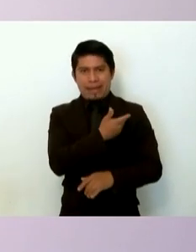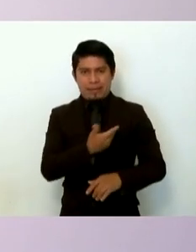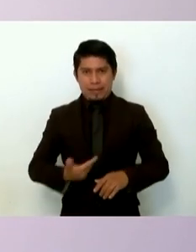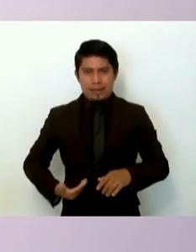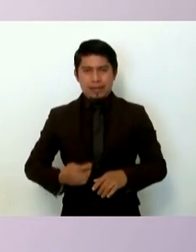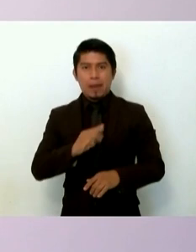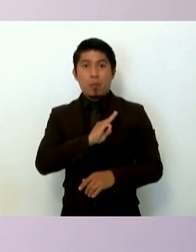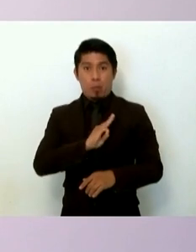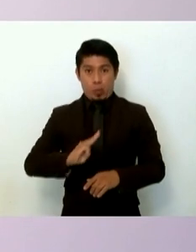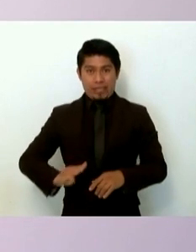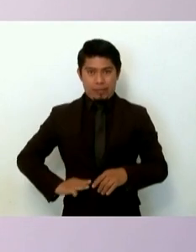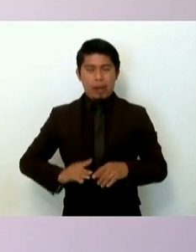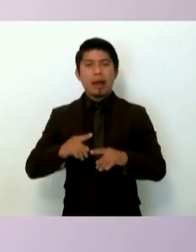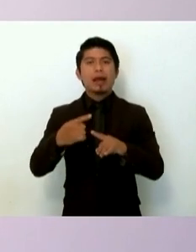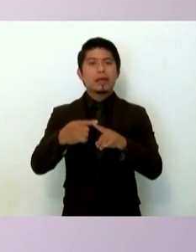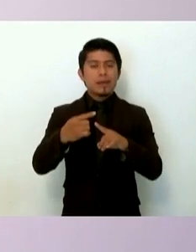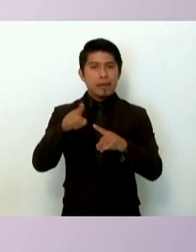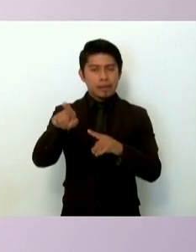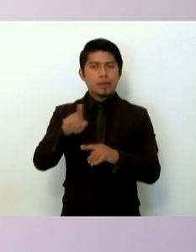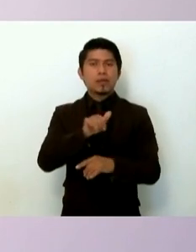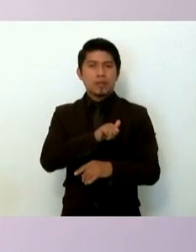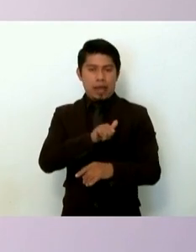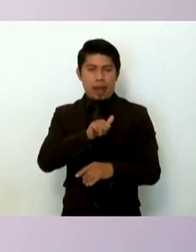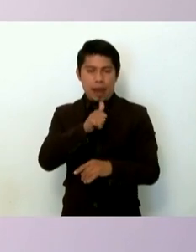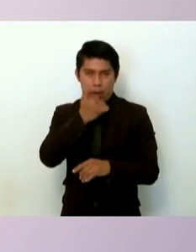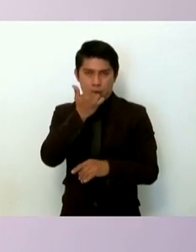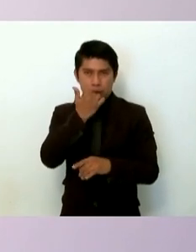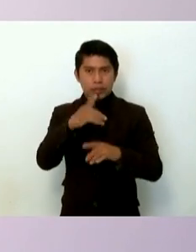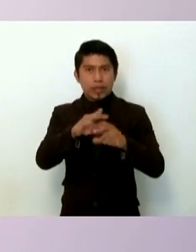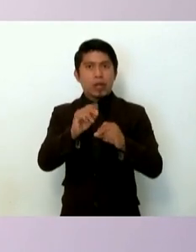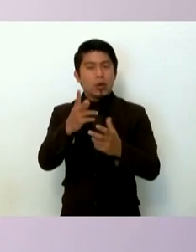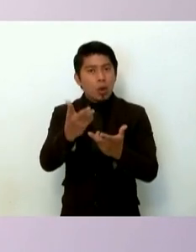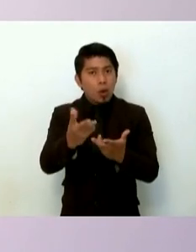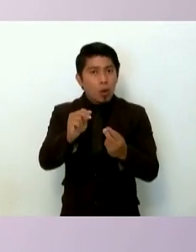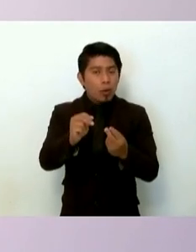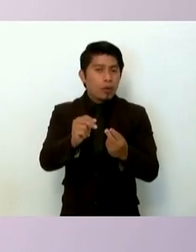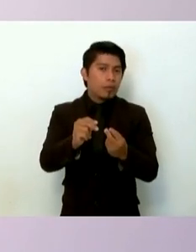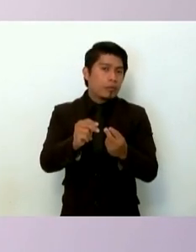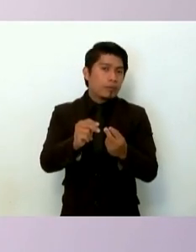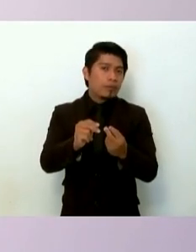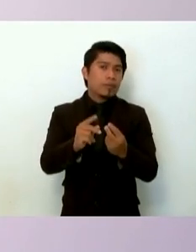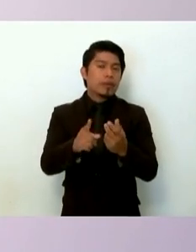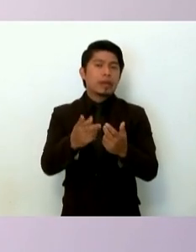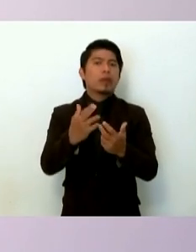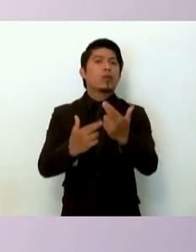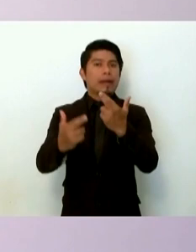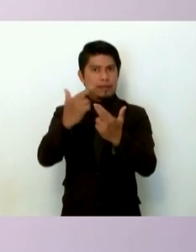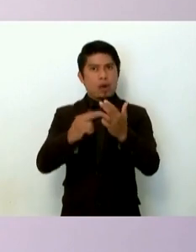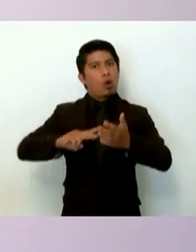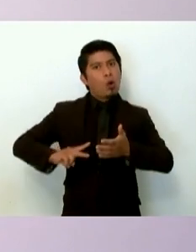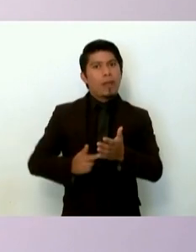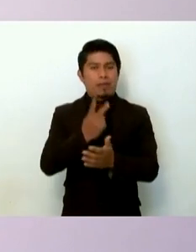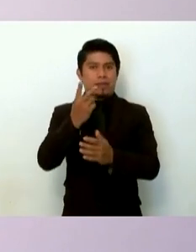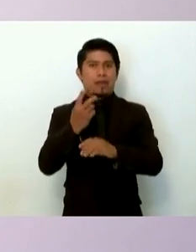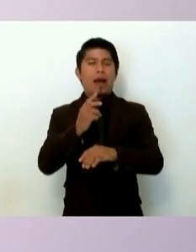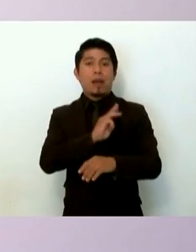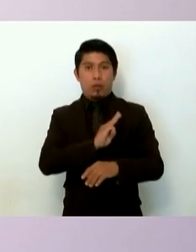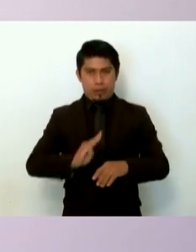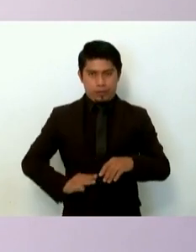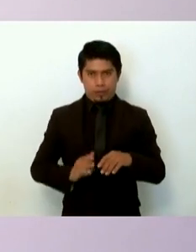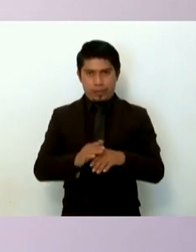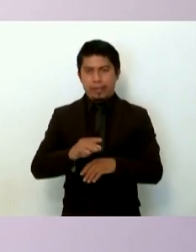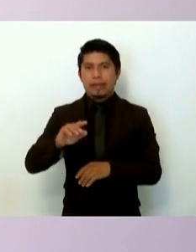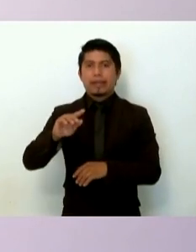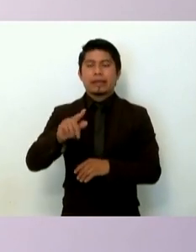municipal hacia los estudiantes advirtiendo a los que no regresaran al municipio y en el caso del